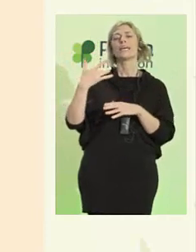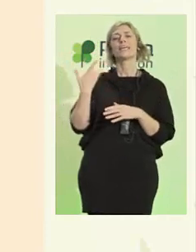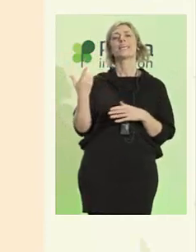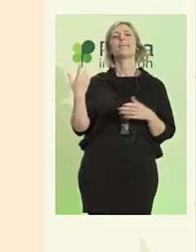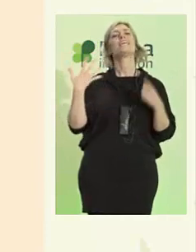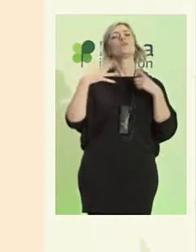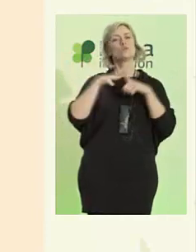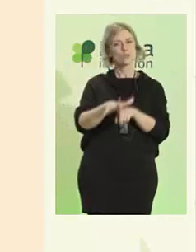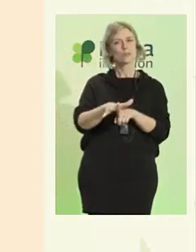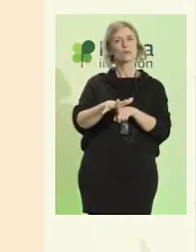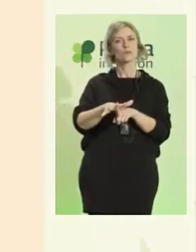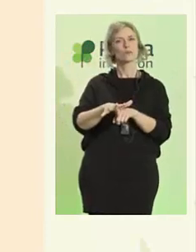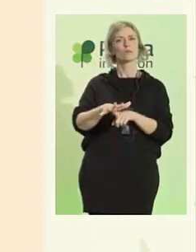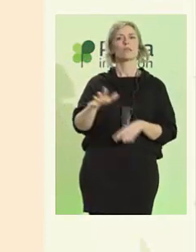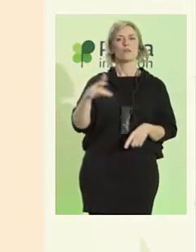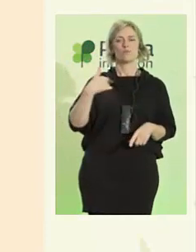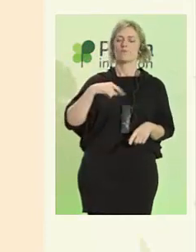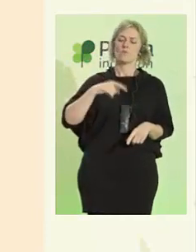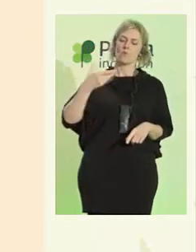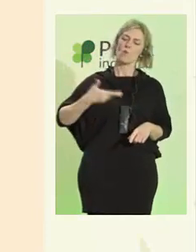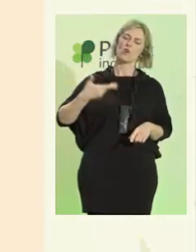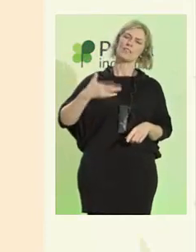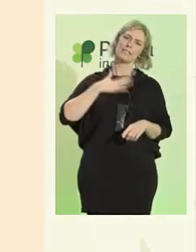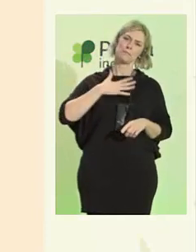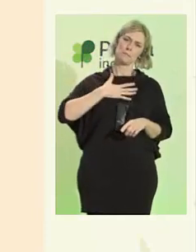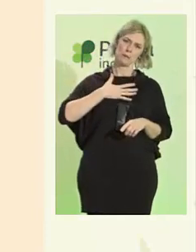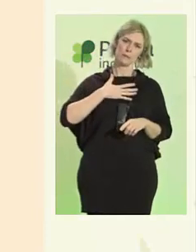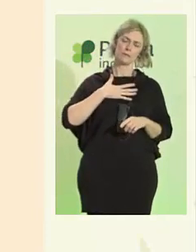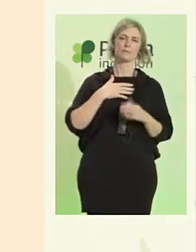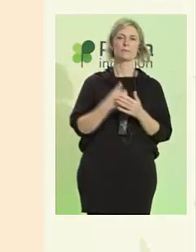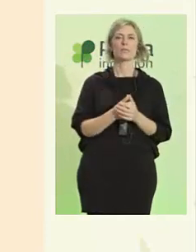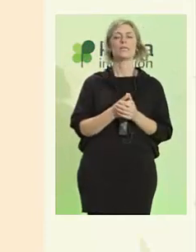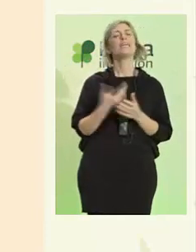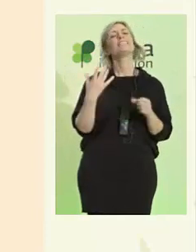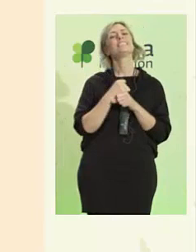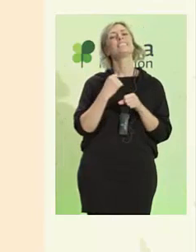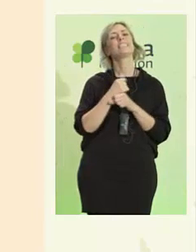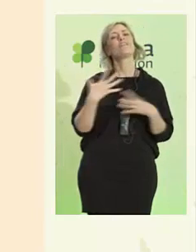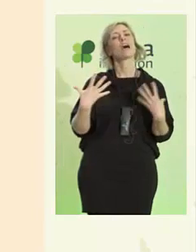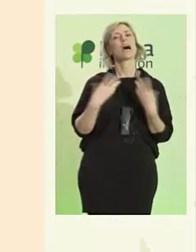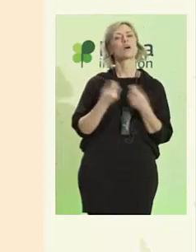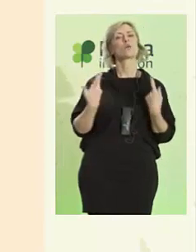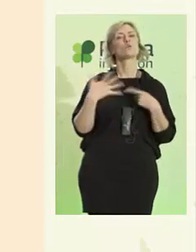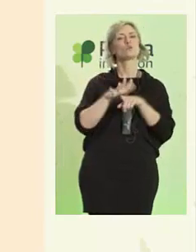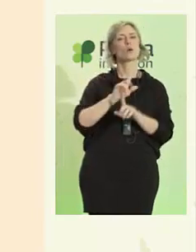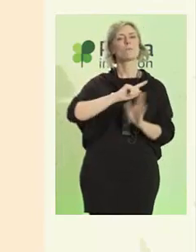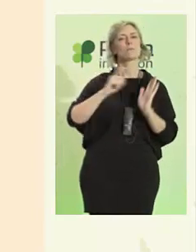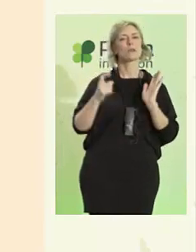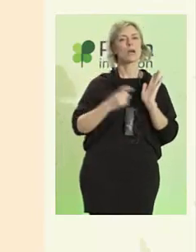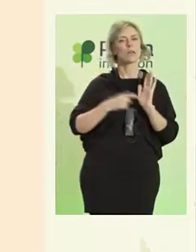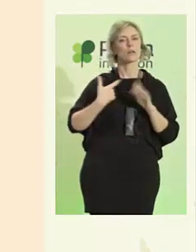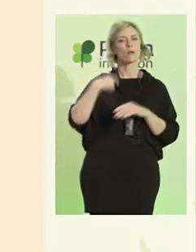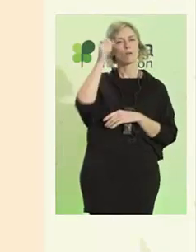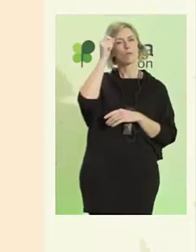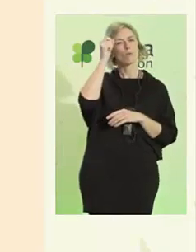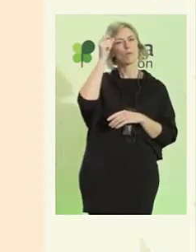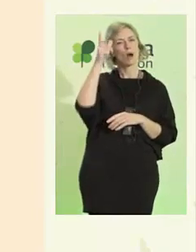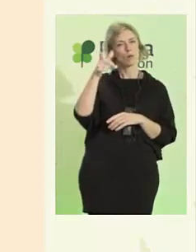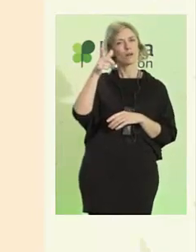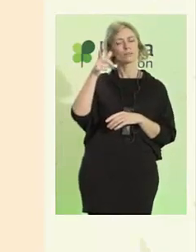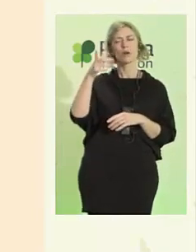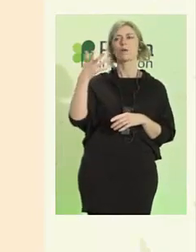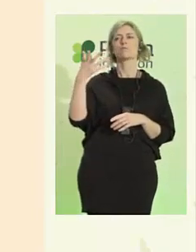Trabajar con plena inclusión me ha permitido darme cuenta de que estáis